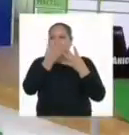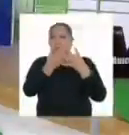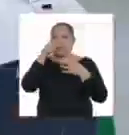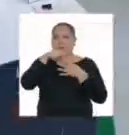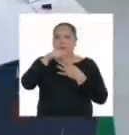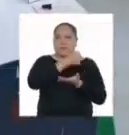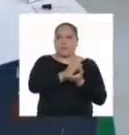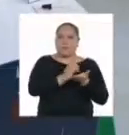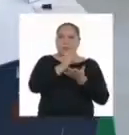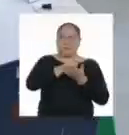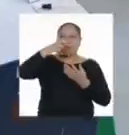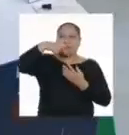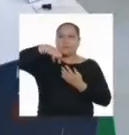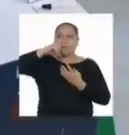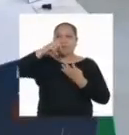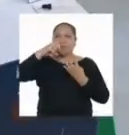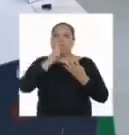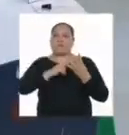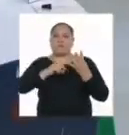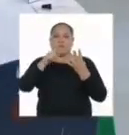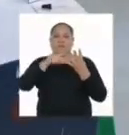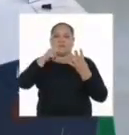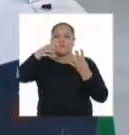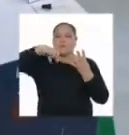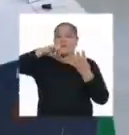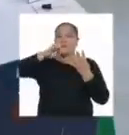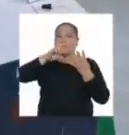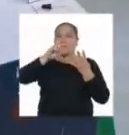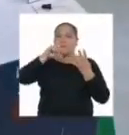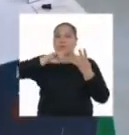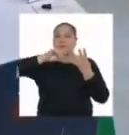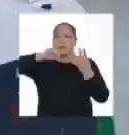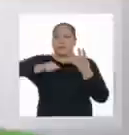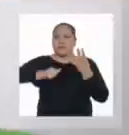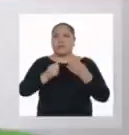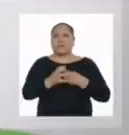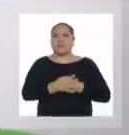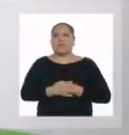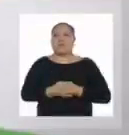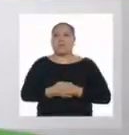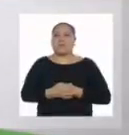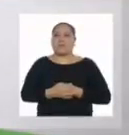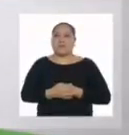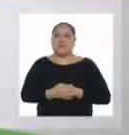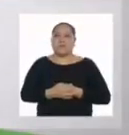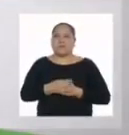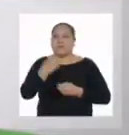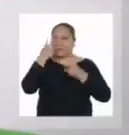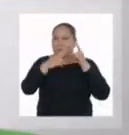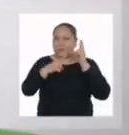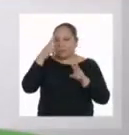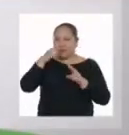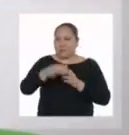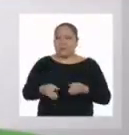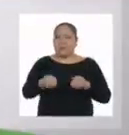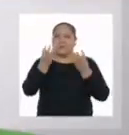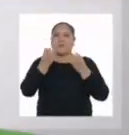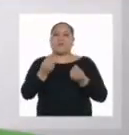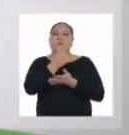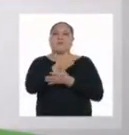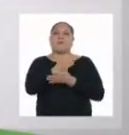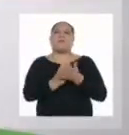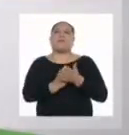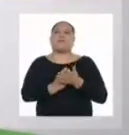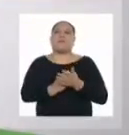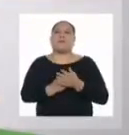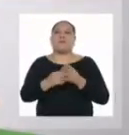Mandarina, pimiento rojo, perejil y limón. Y descubramos las proporciones de